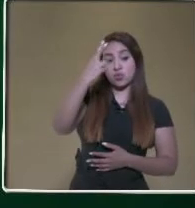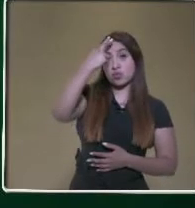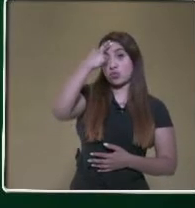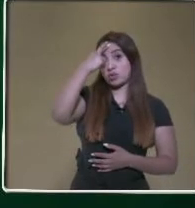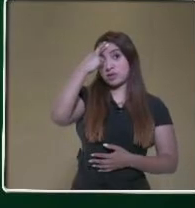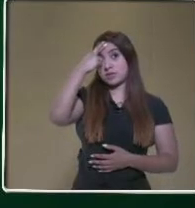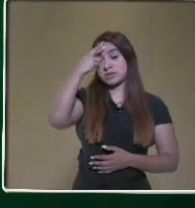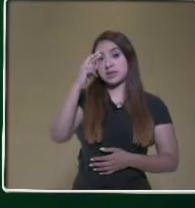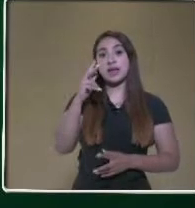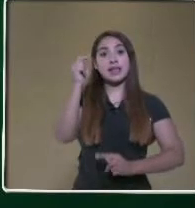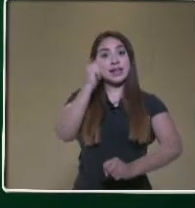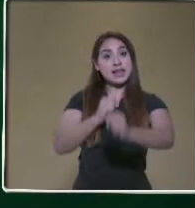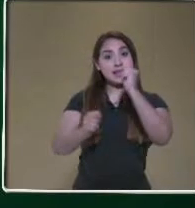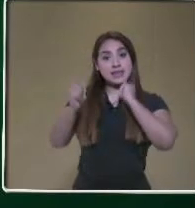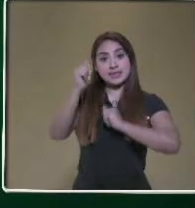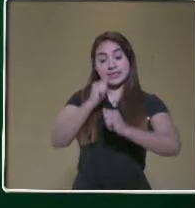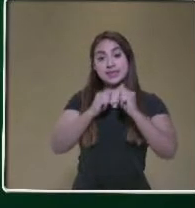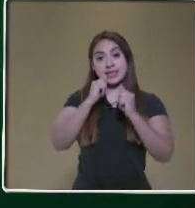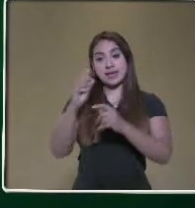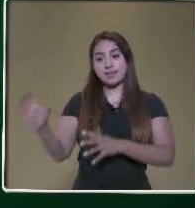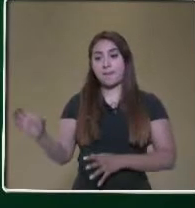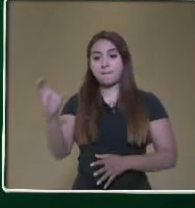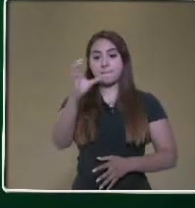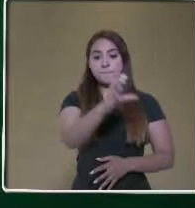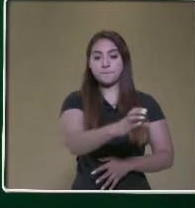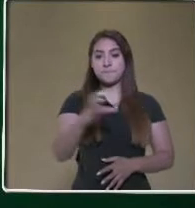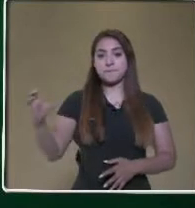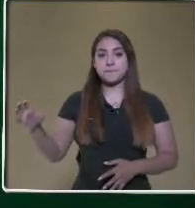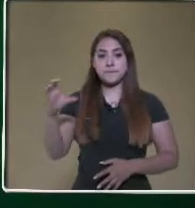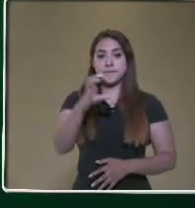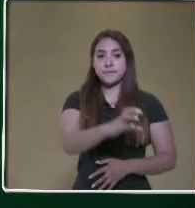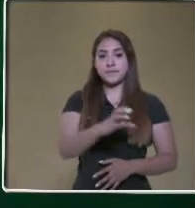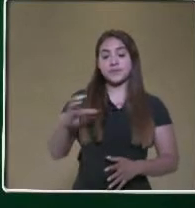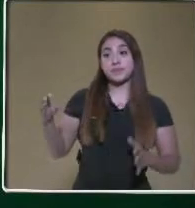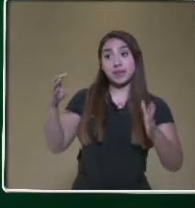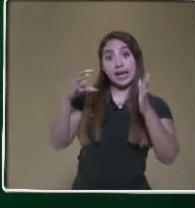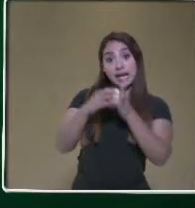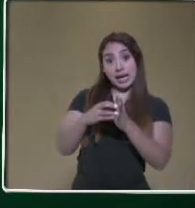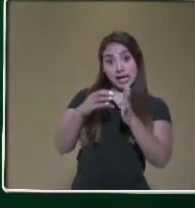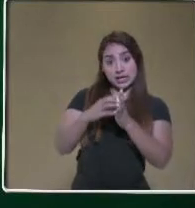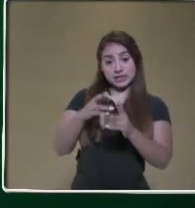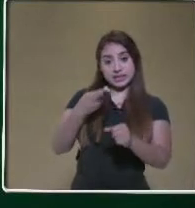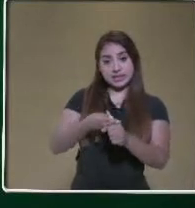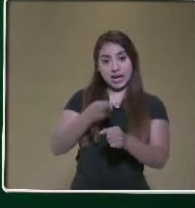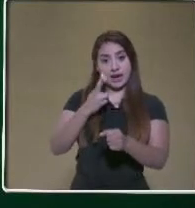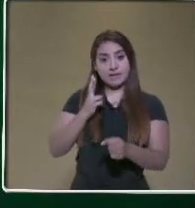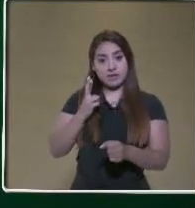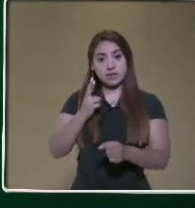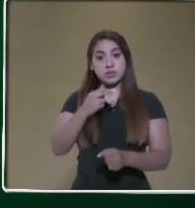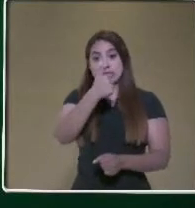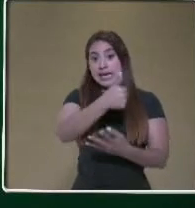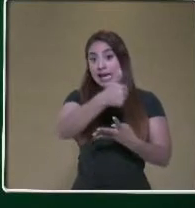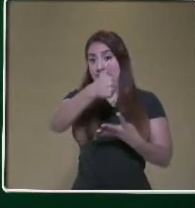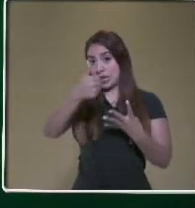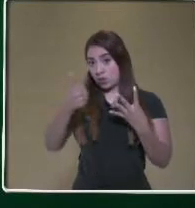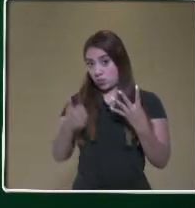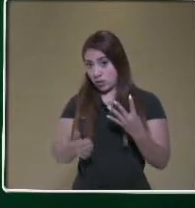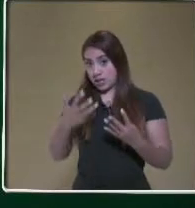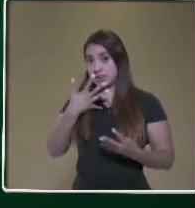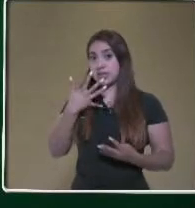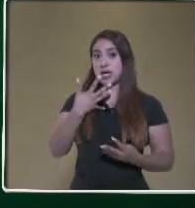supermercado se descargaron 26 cajas de latas de refresco. Si cada caja tiene 24